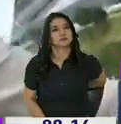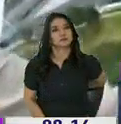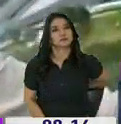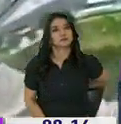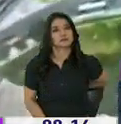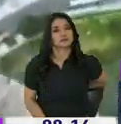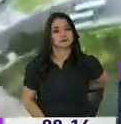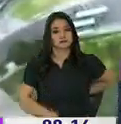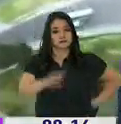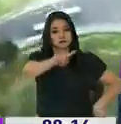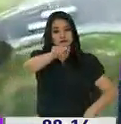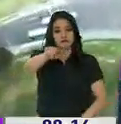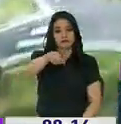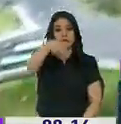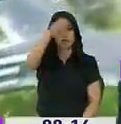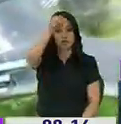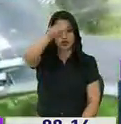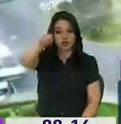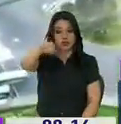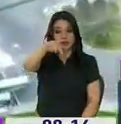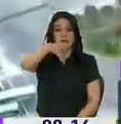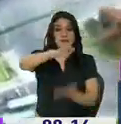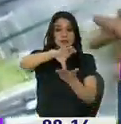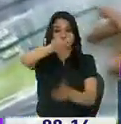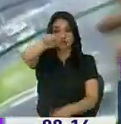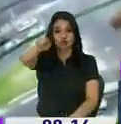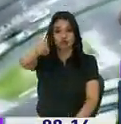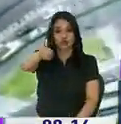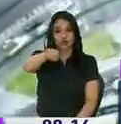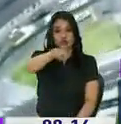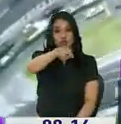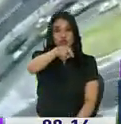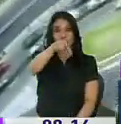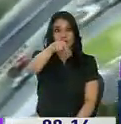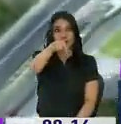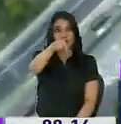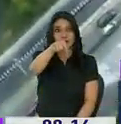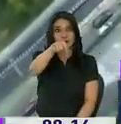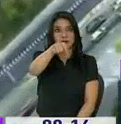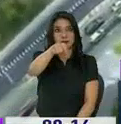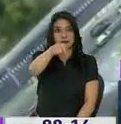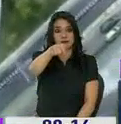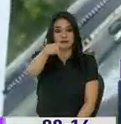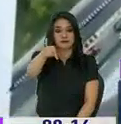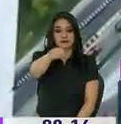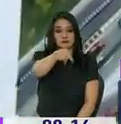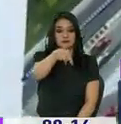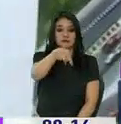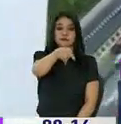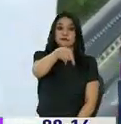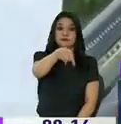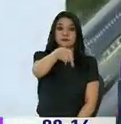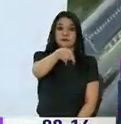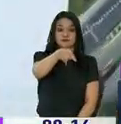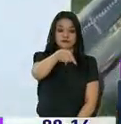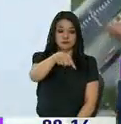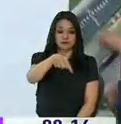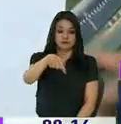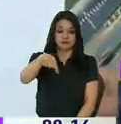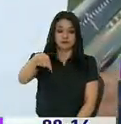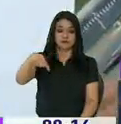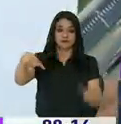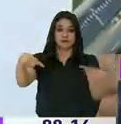el centro o que viene del norte, que da la vuelta, se lo va a habilitar desde aquí. Entra por esta vía y va en sentido